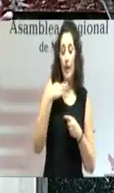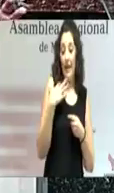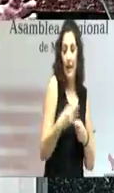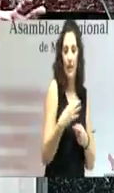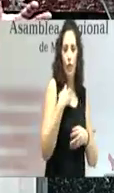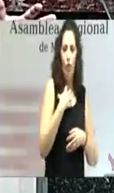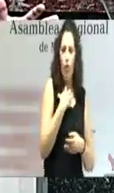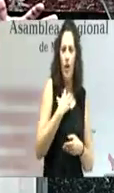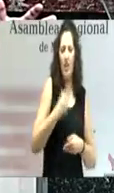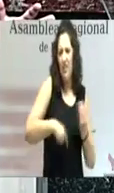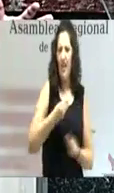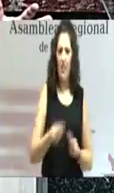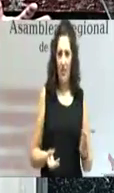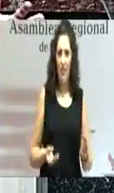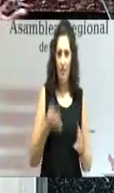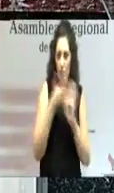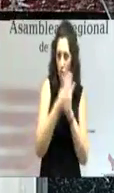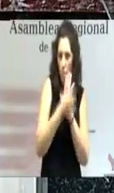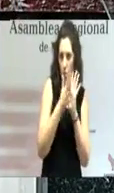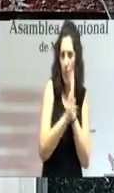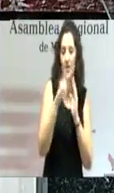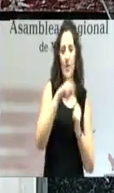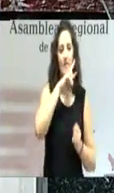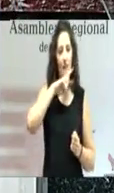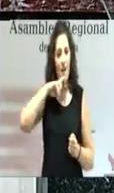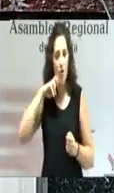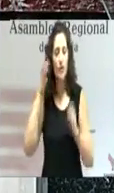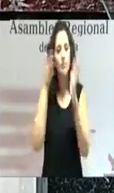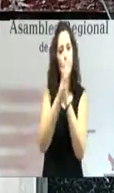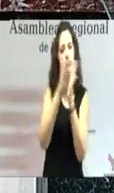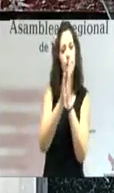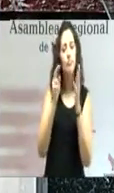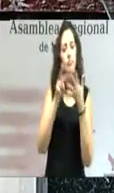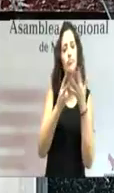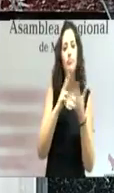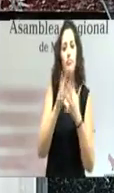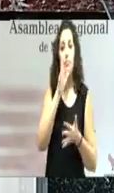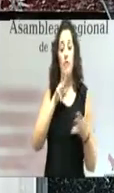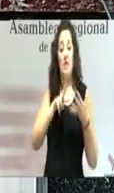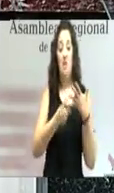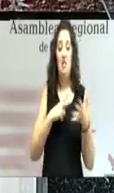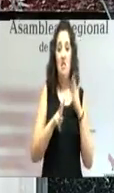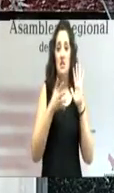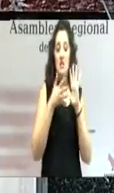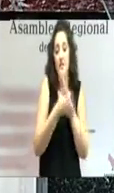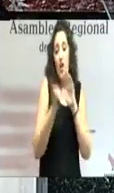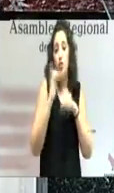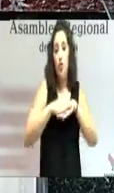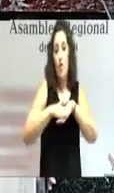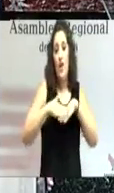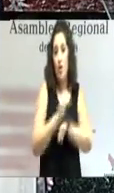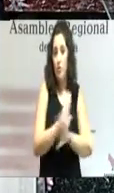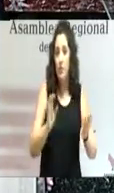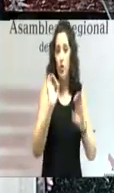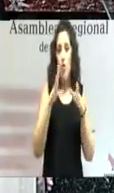trasladar esos valores a la sociedad civil y empresarial, porque la transparencia no es solo cosa de un Gobierno o de los